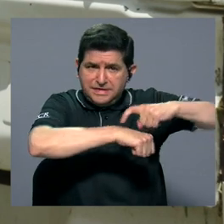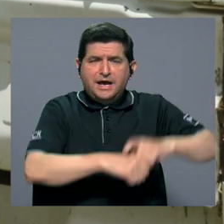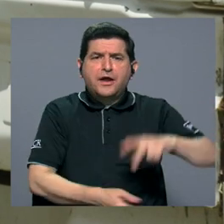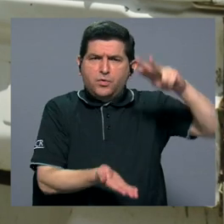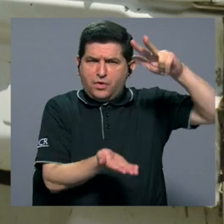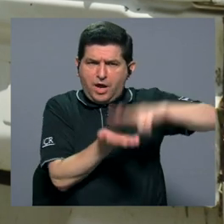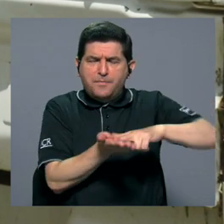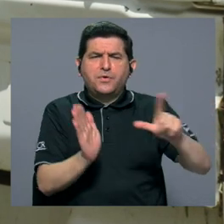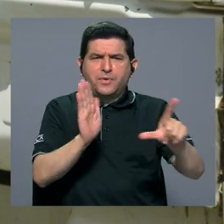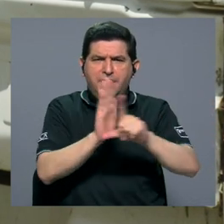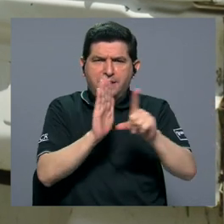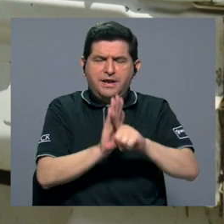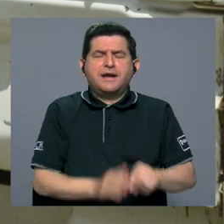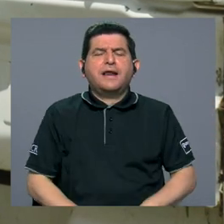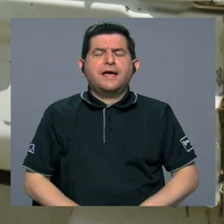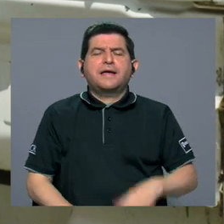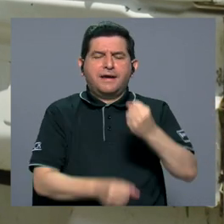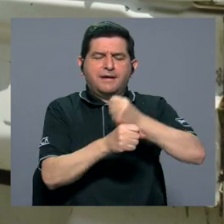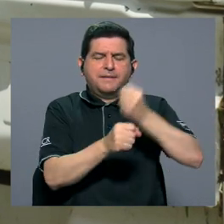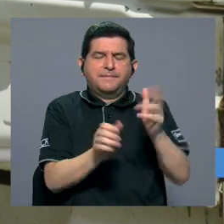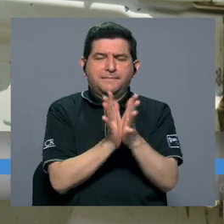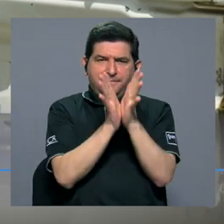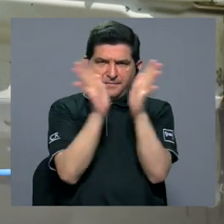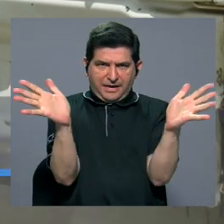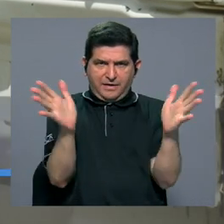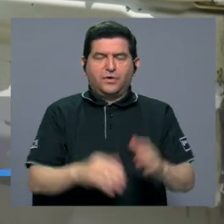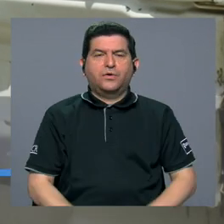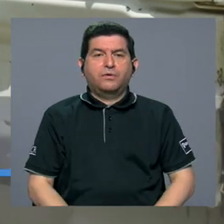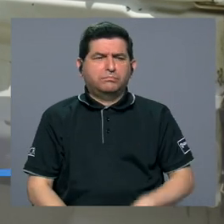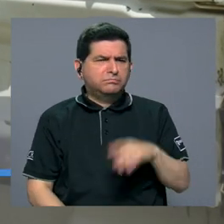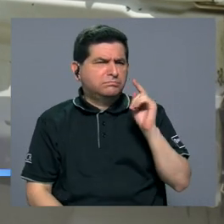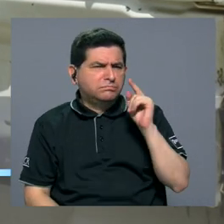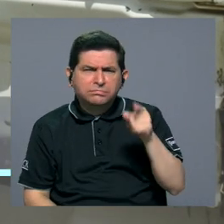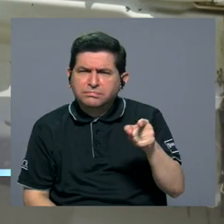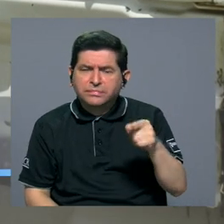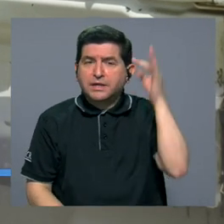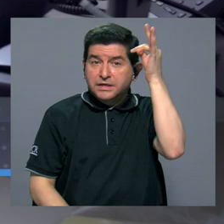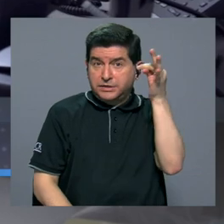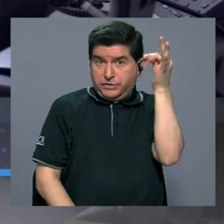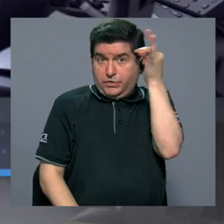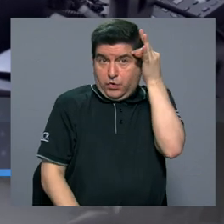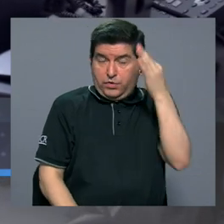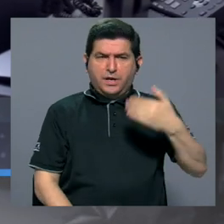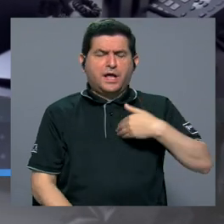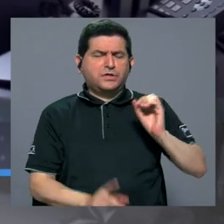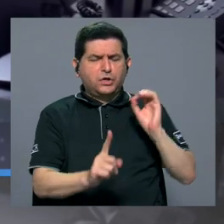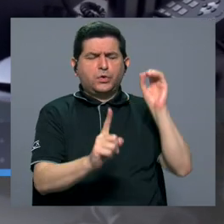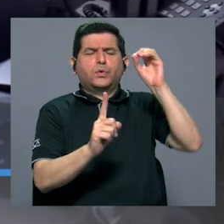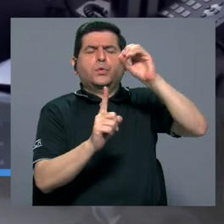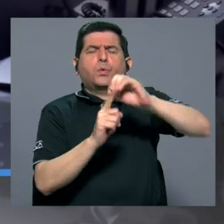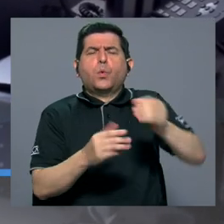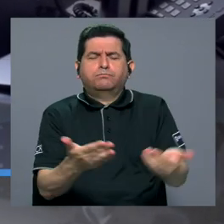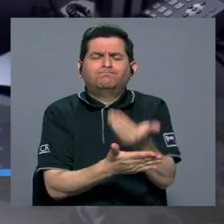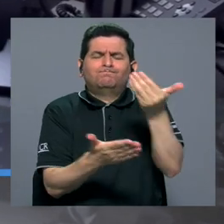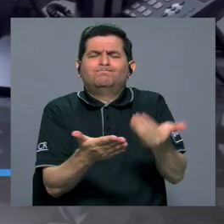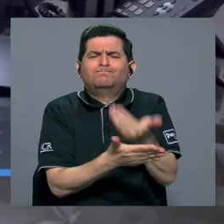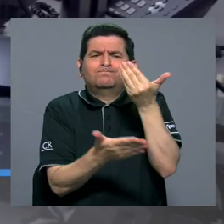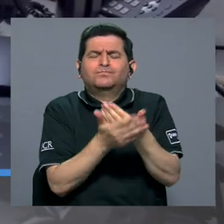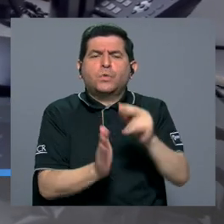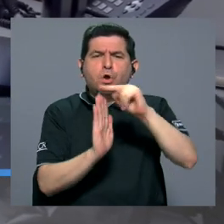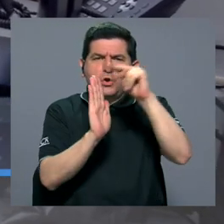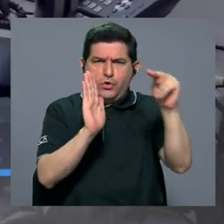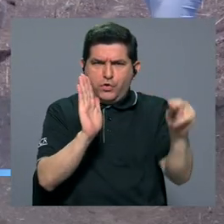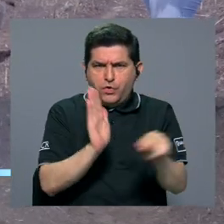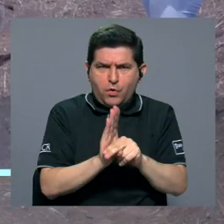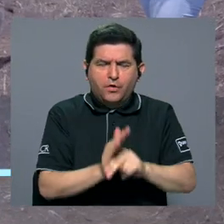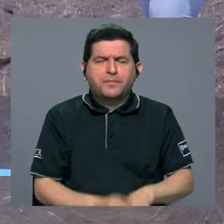Recientemente se aprobó la Ley Marco de Empleo Público, la cual, en teoría, tiene el objetivo de modernizar